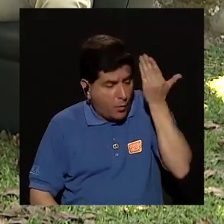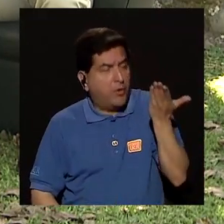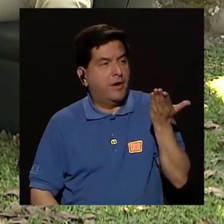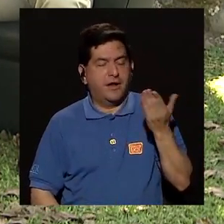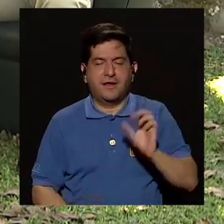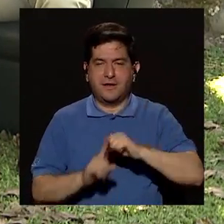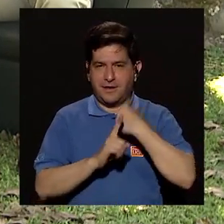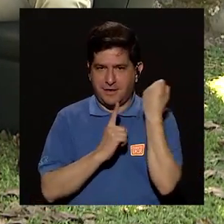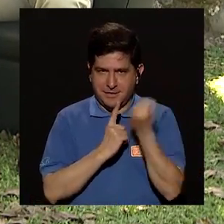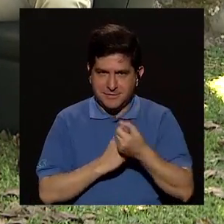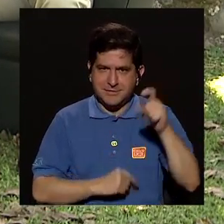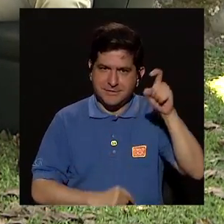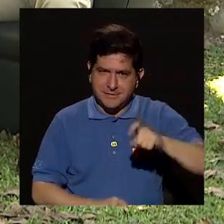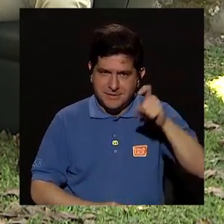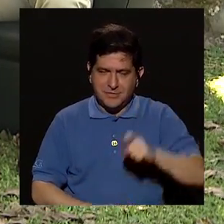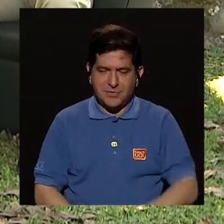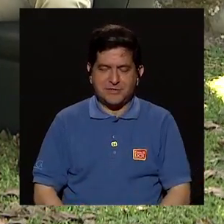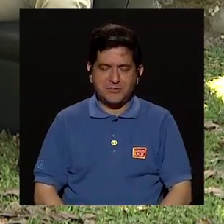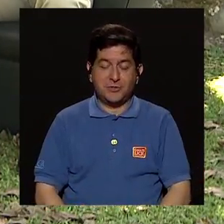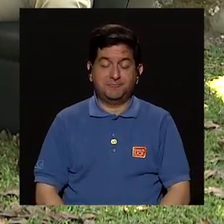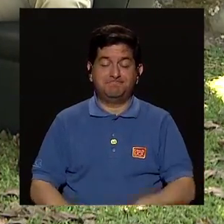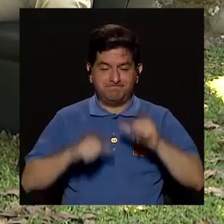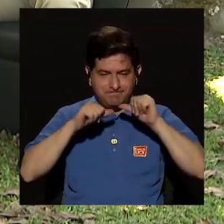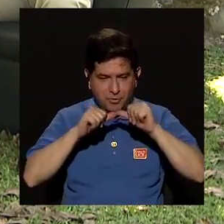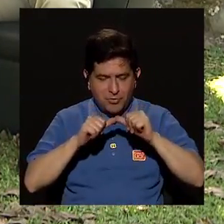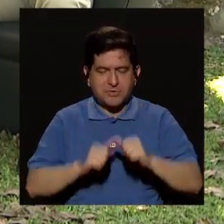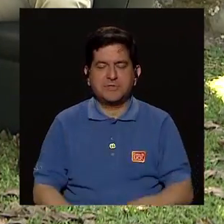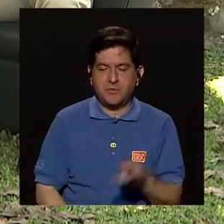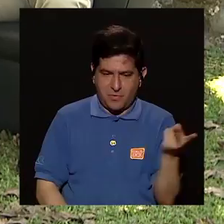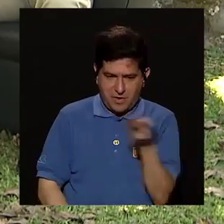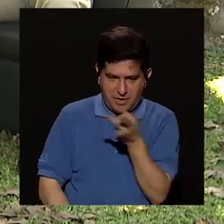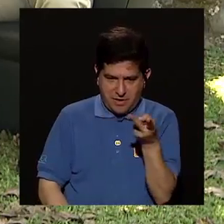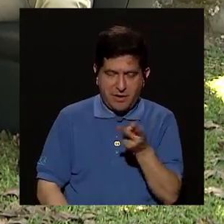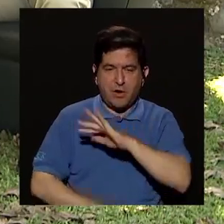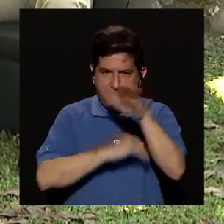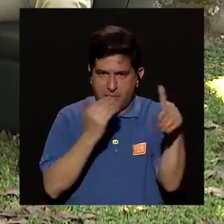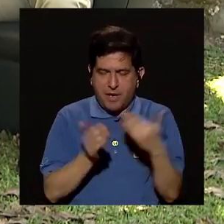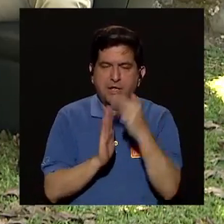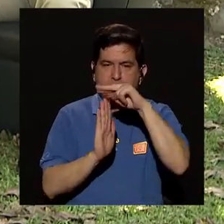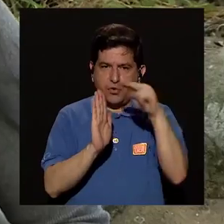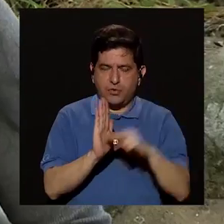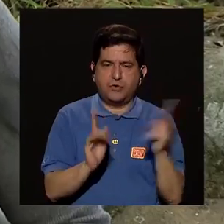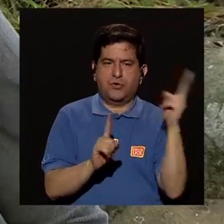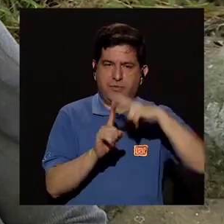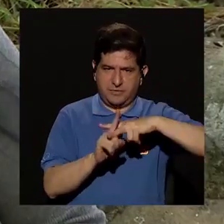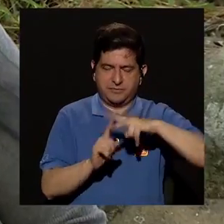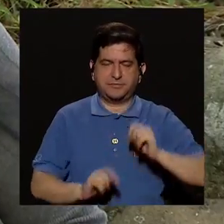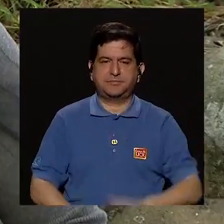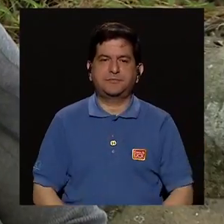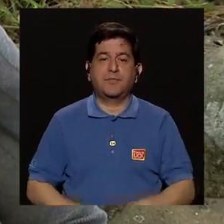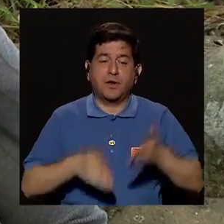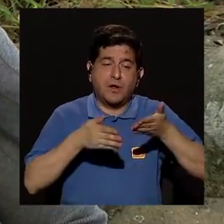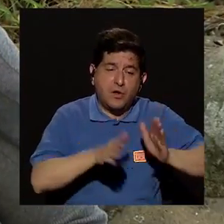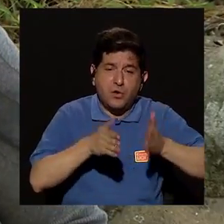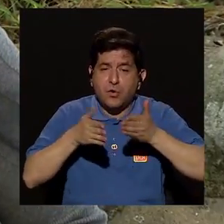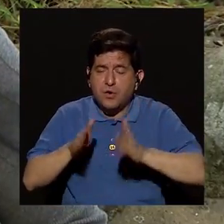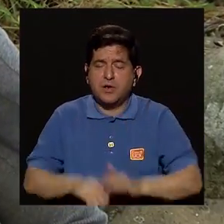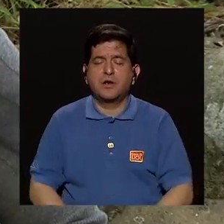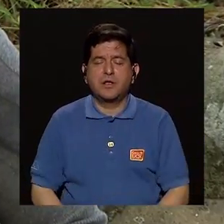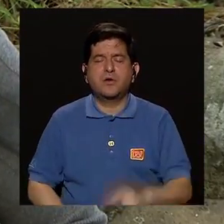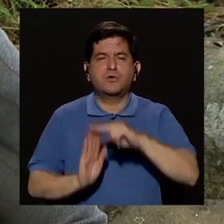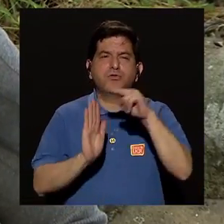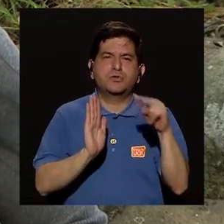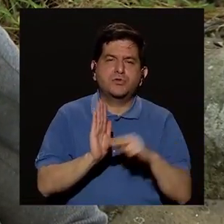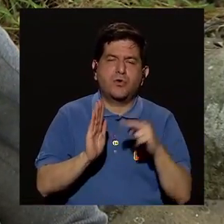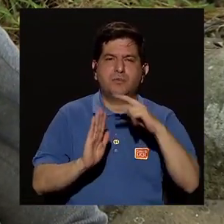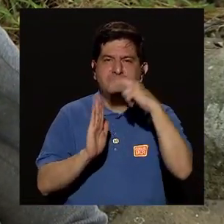consideraciones que debemos ser consecuentes con las normas que tenemos en casa. Cuando hablamos de hijos, bueno, entendemos que cuando hay normas,